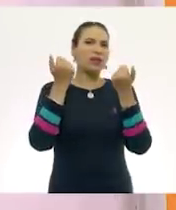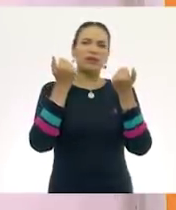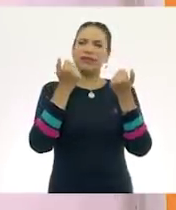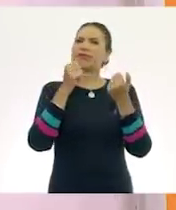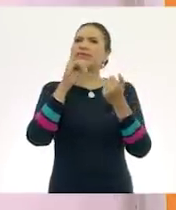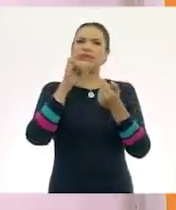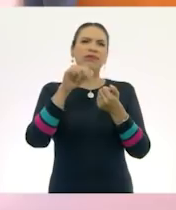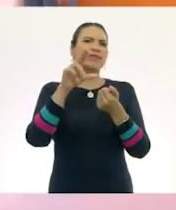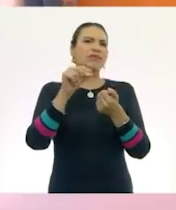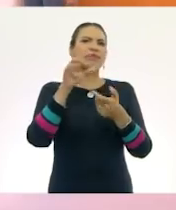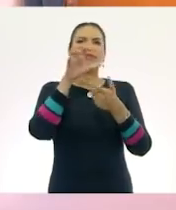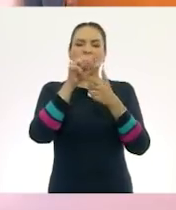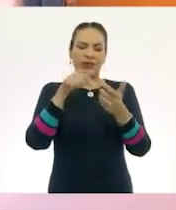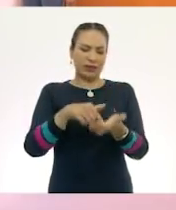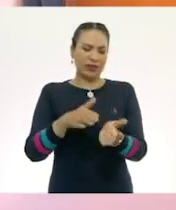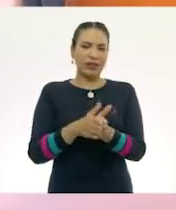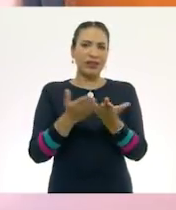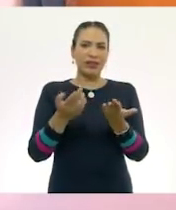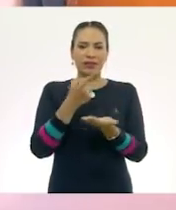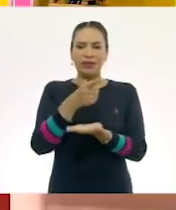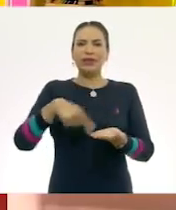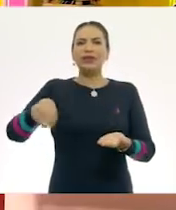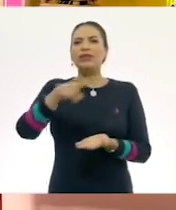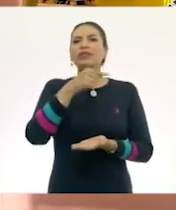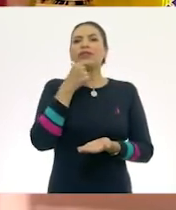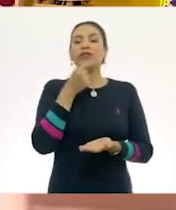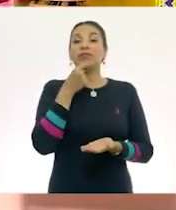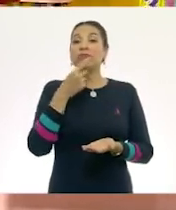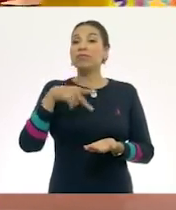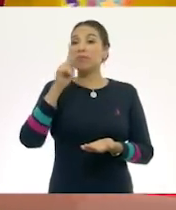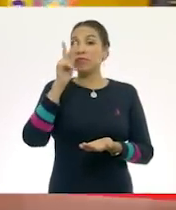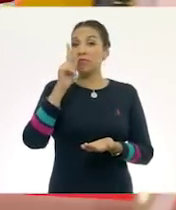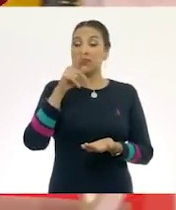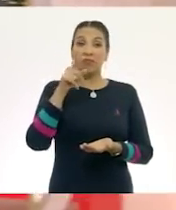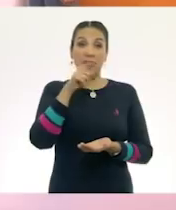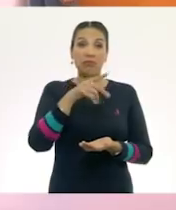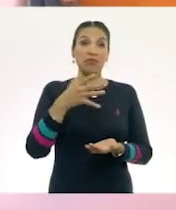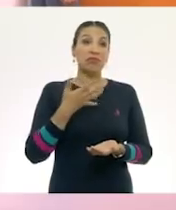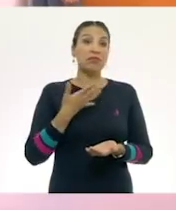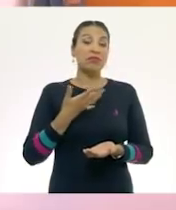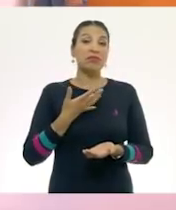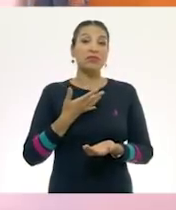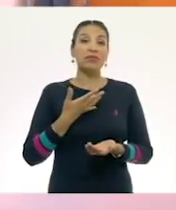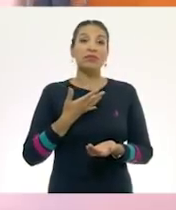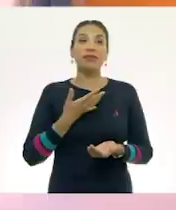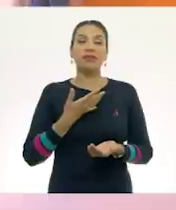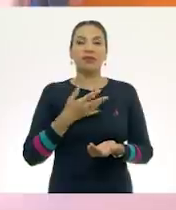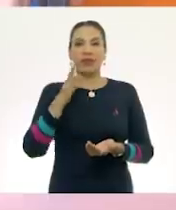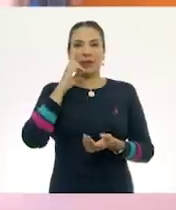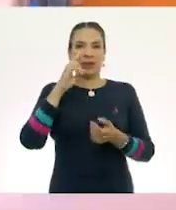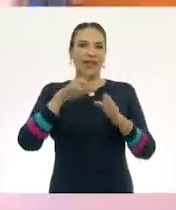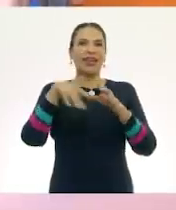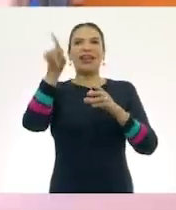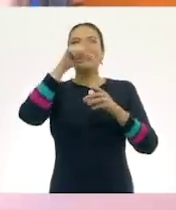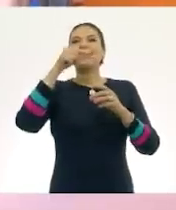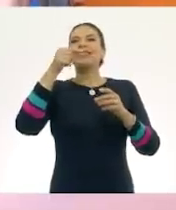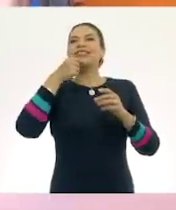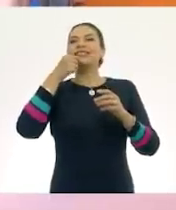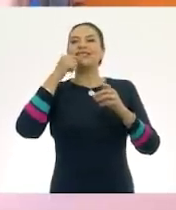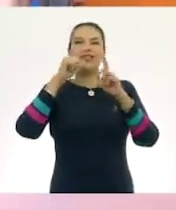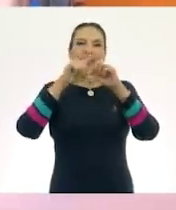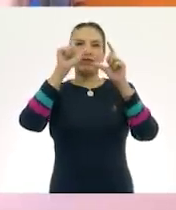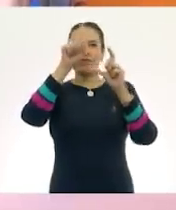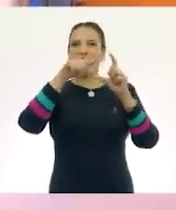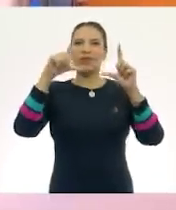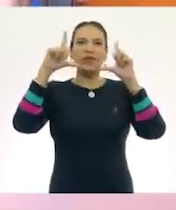vayan a alcanzar estos libros para los niños, pero de este lado tengo la imagen de los niños a los que les quiero